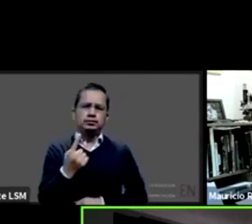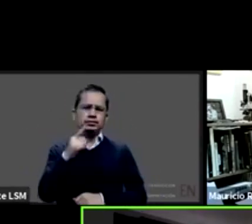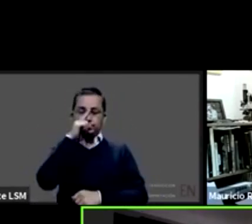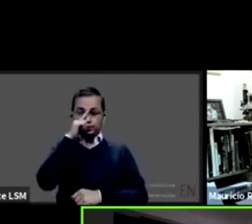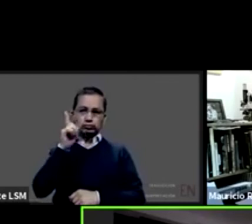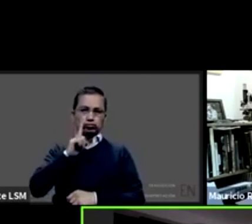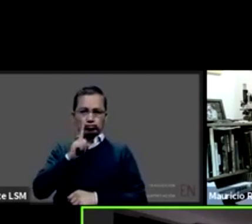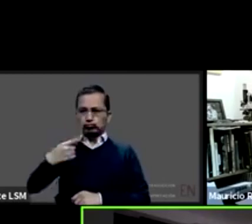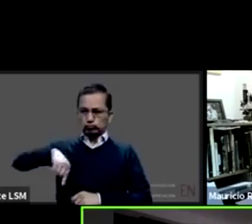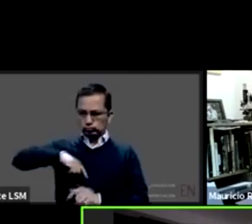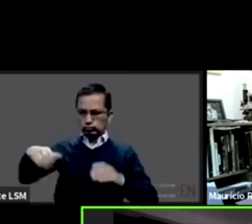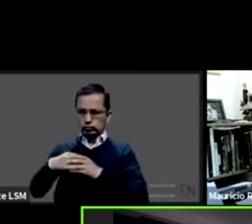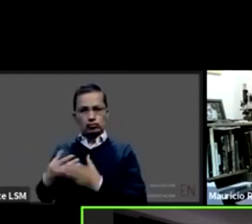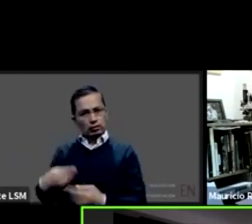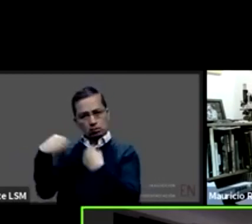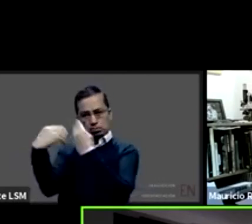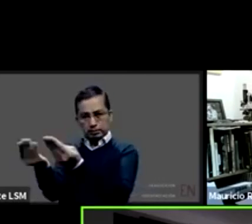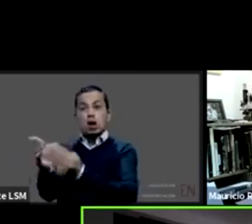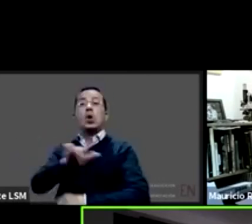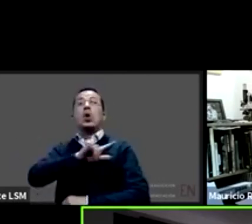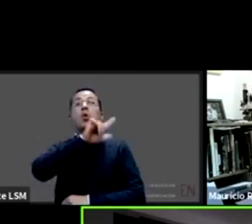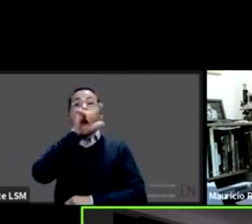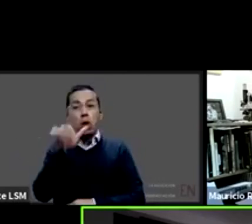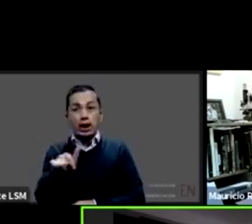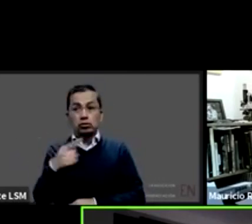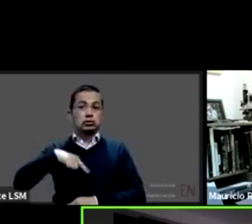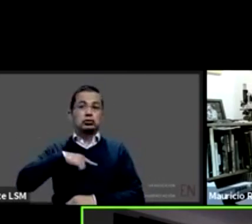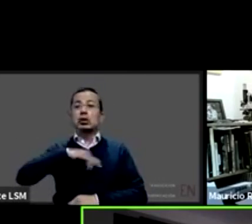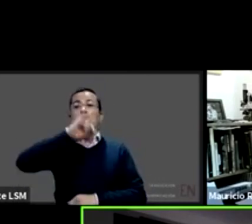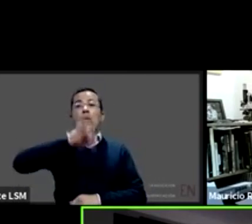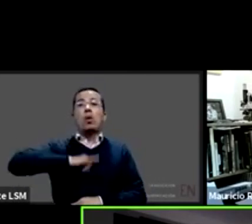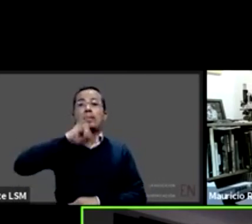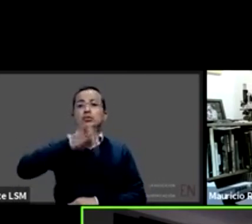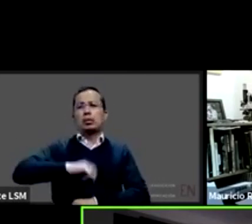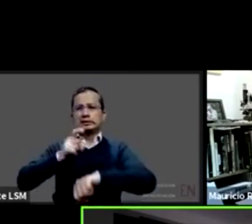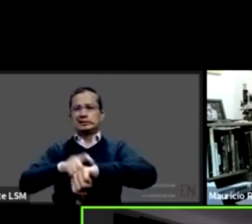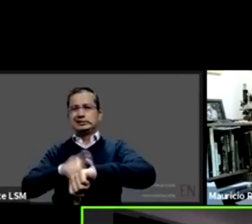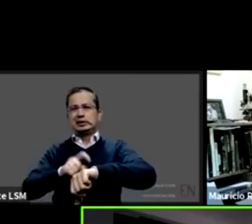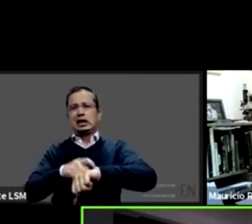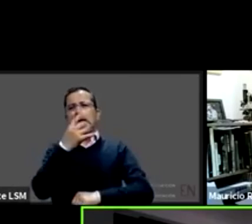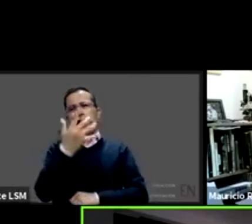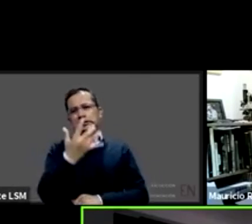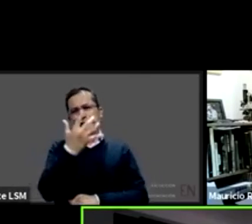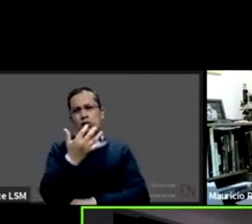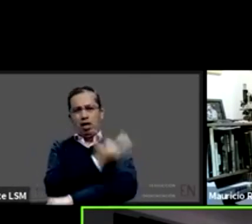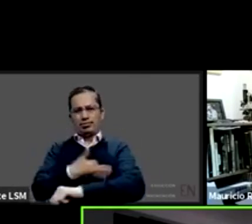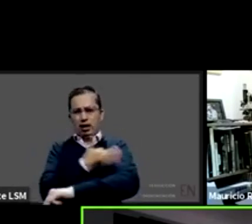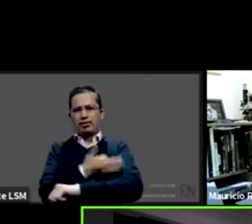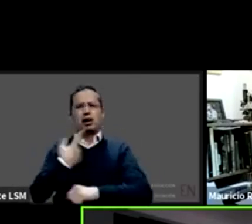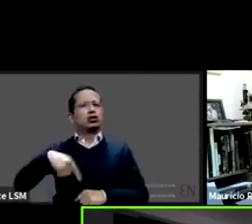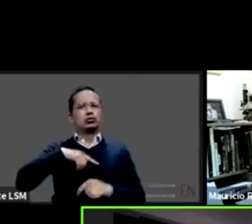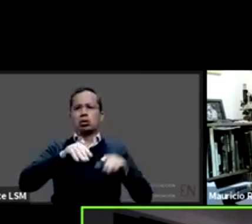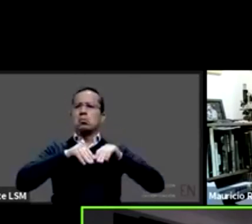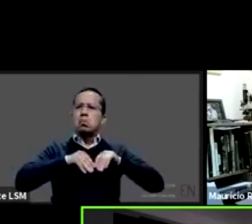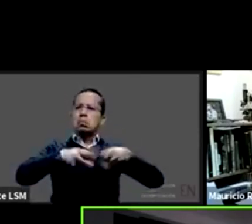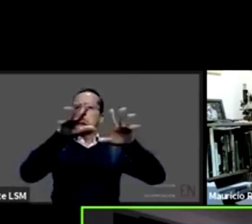le estamos dando difusión a través de conversatorios todos los jueves a las 17 horas por la página de Facebook de Yo Cuido se